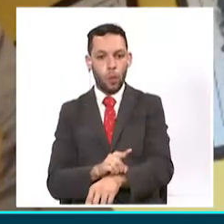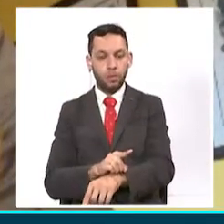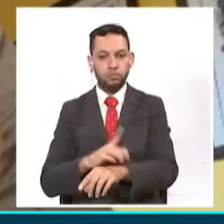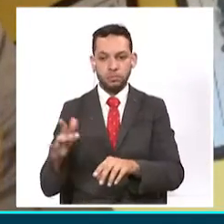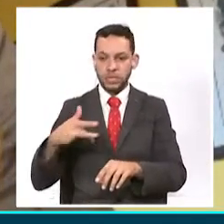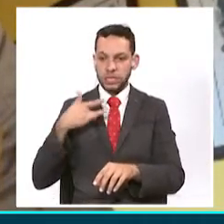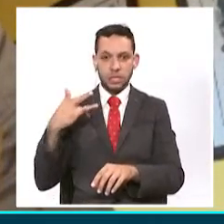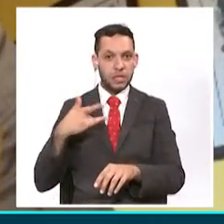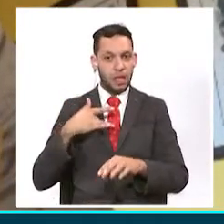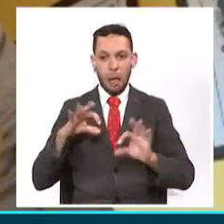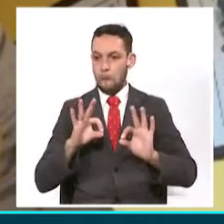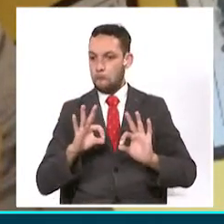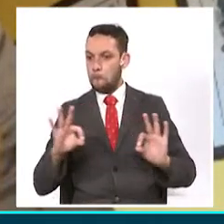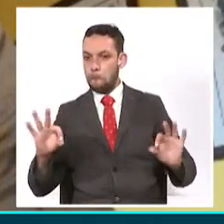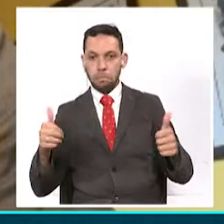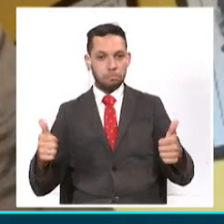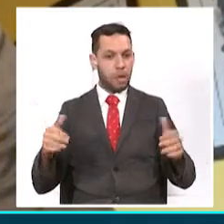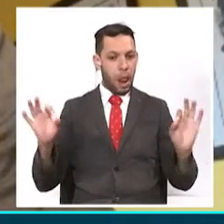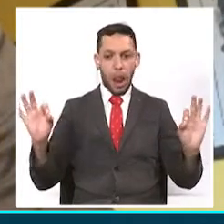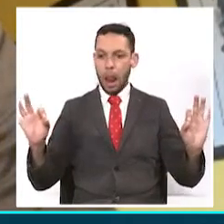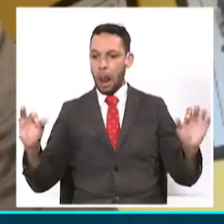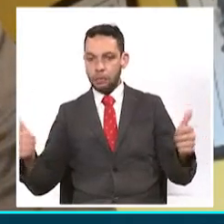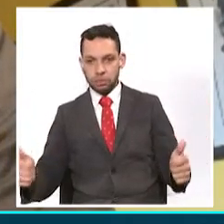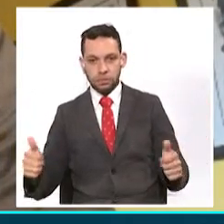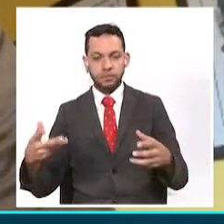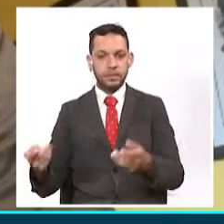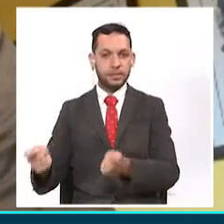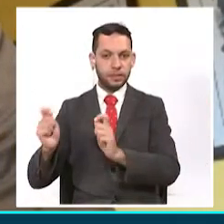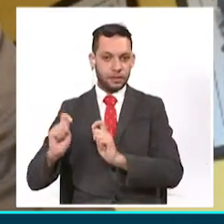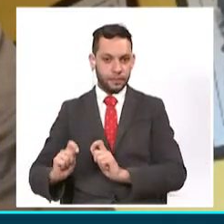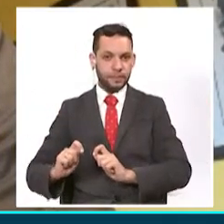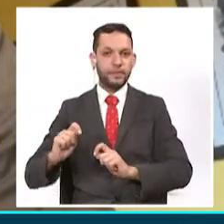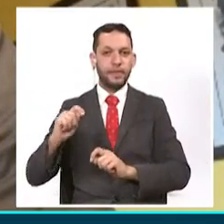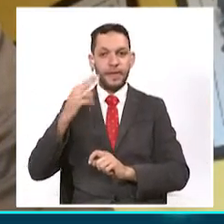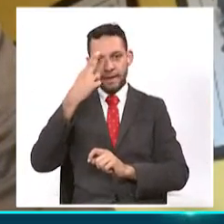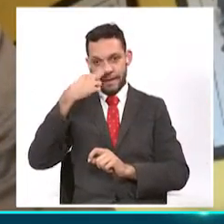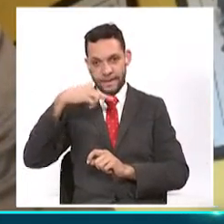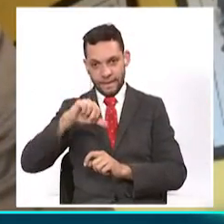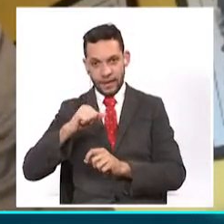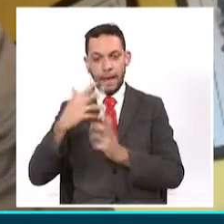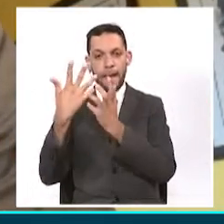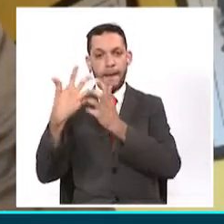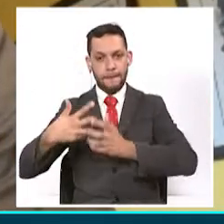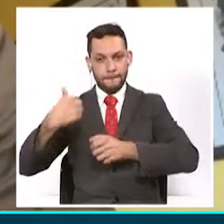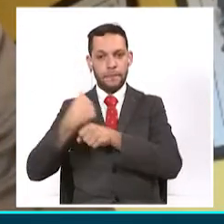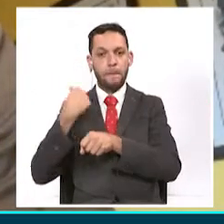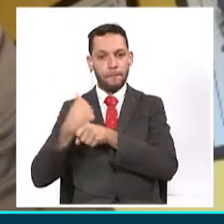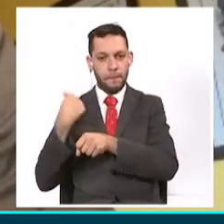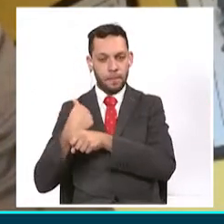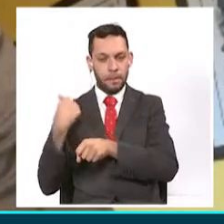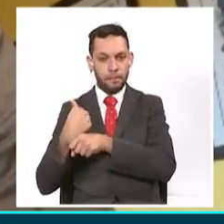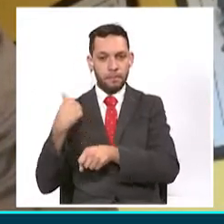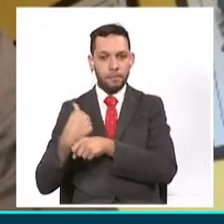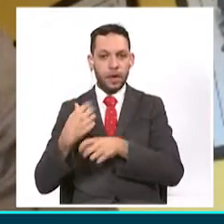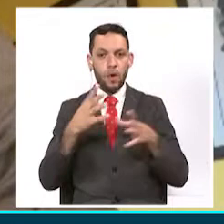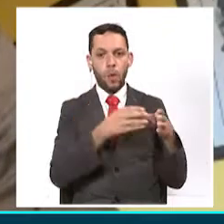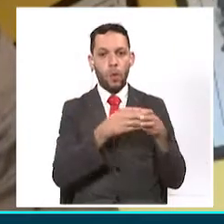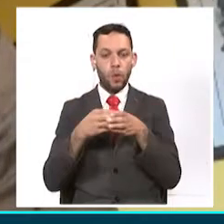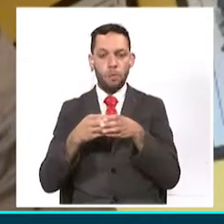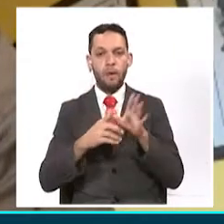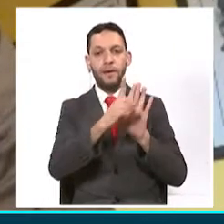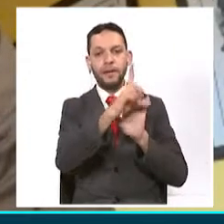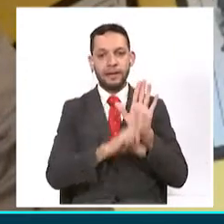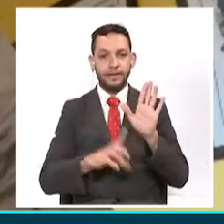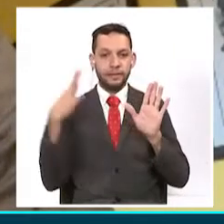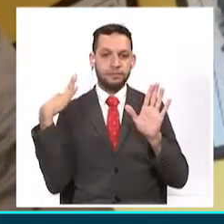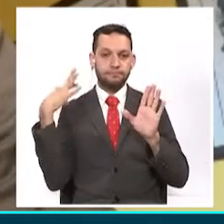reacción. Lo pude obtener gracias a que mi hija trabaja para una empresa, AmeriCare, y me pusieron en lista primera. Soy un